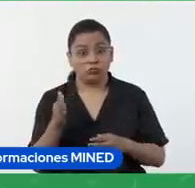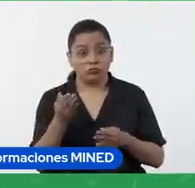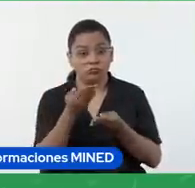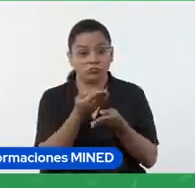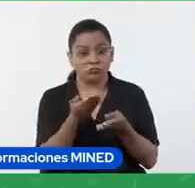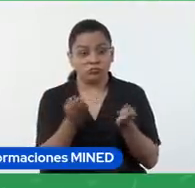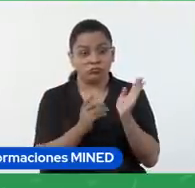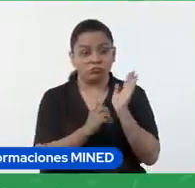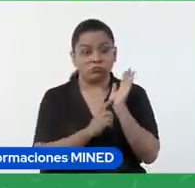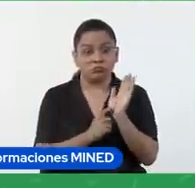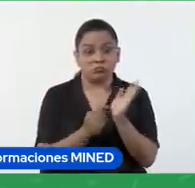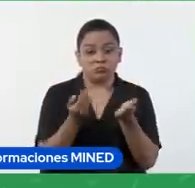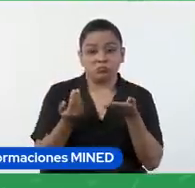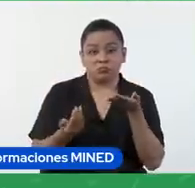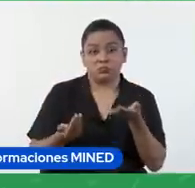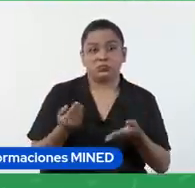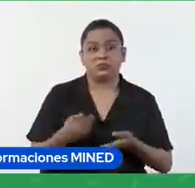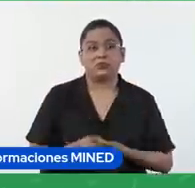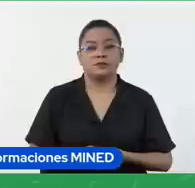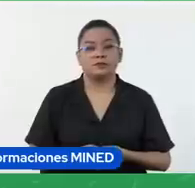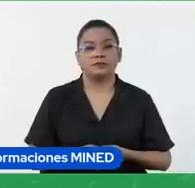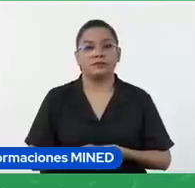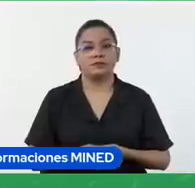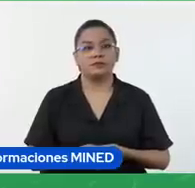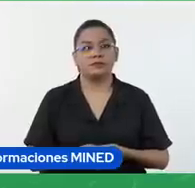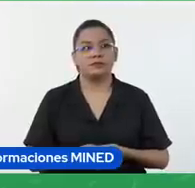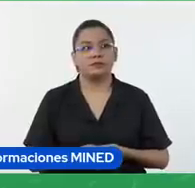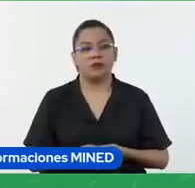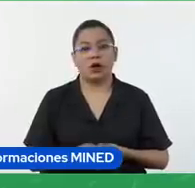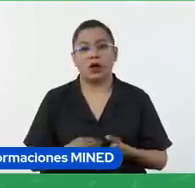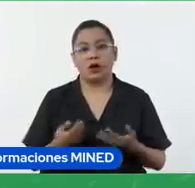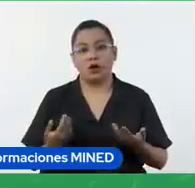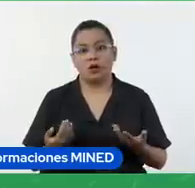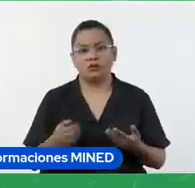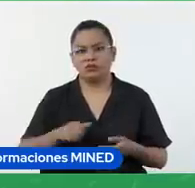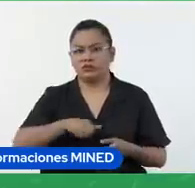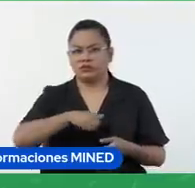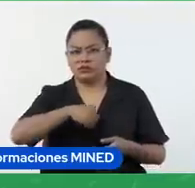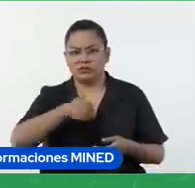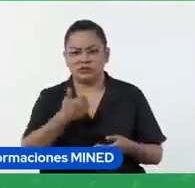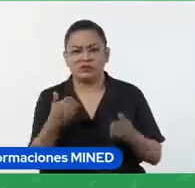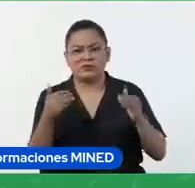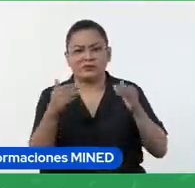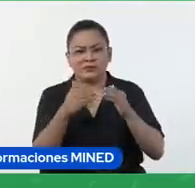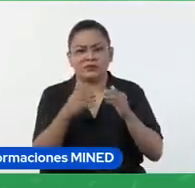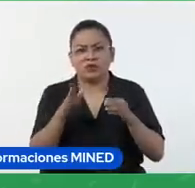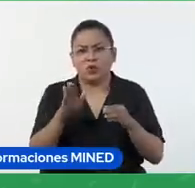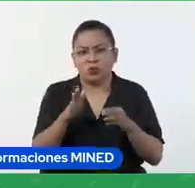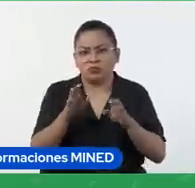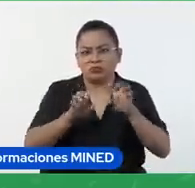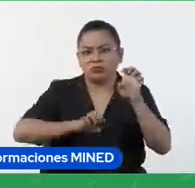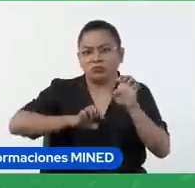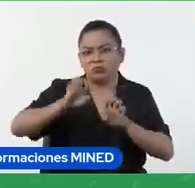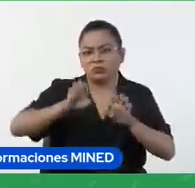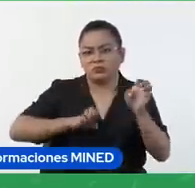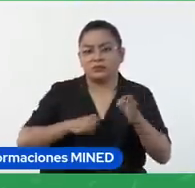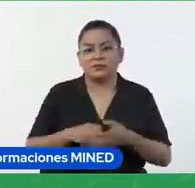mostrado si han utilizado otras que también sean útiles para la evaluación